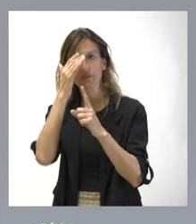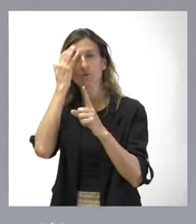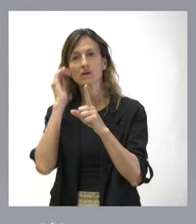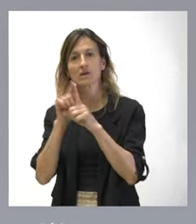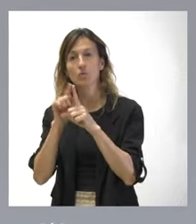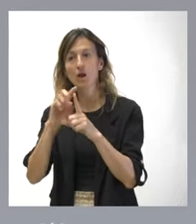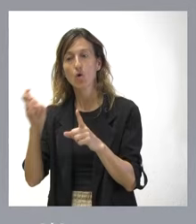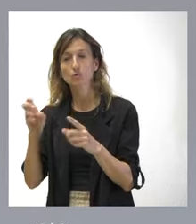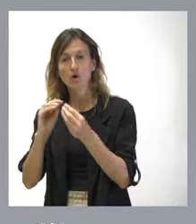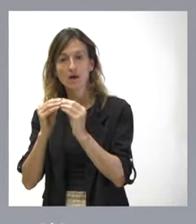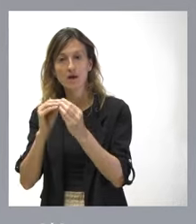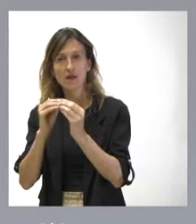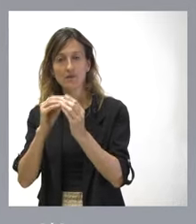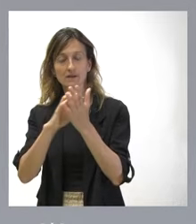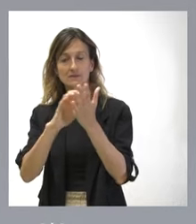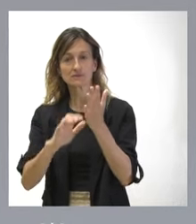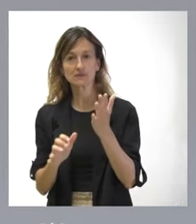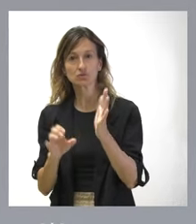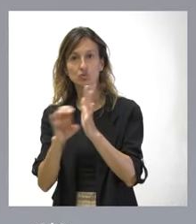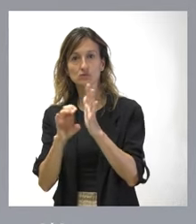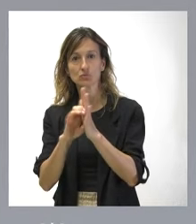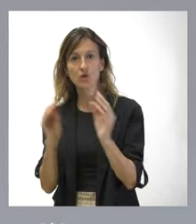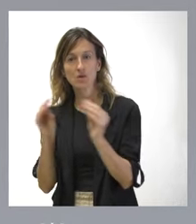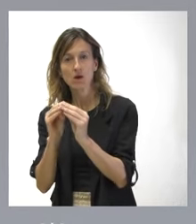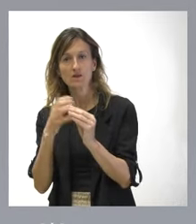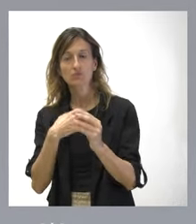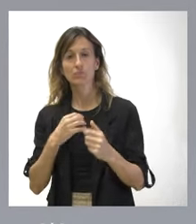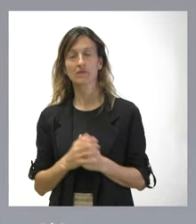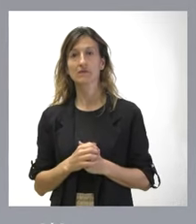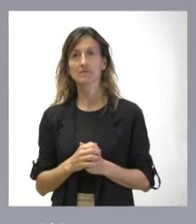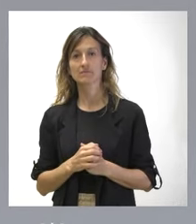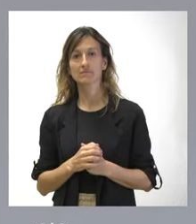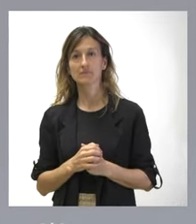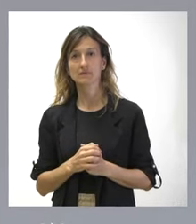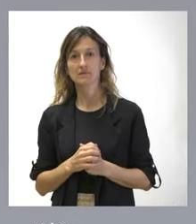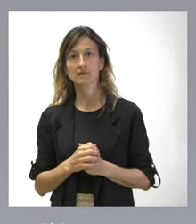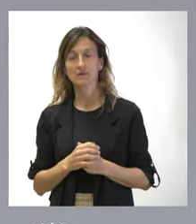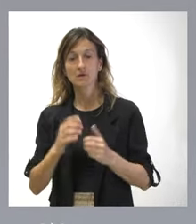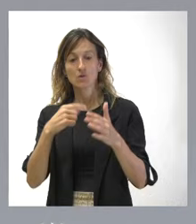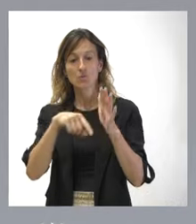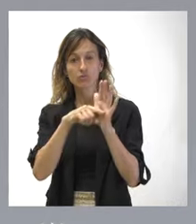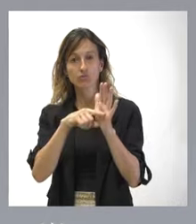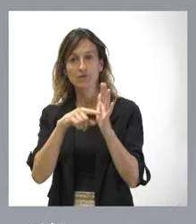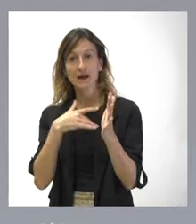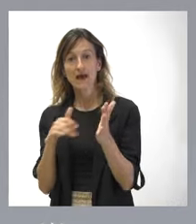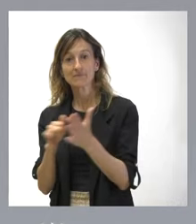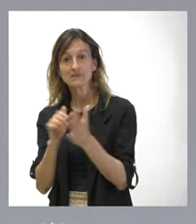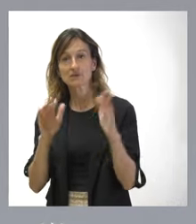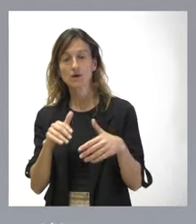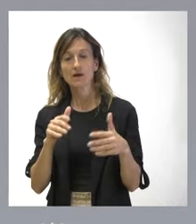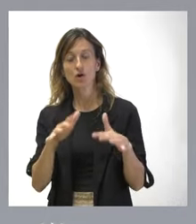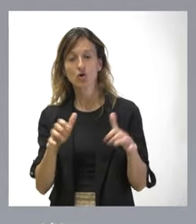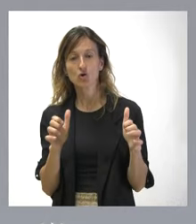que elaboraron el texto de la Constitución. La Constitución no contemplaba la amnistía, por lo tanto, las Cortes actuales